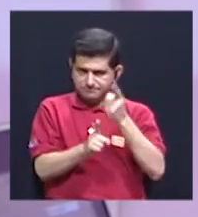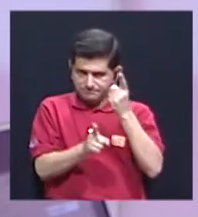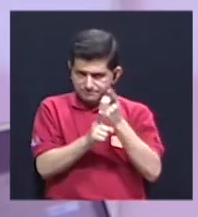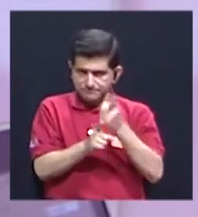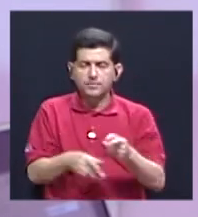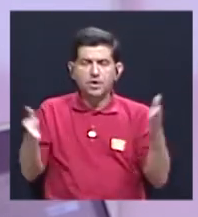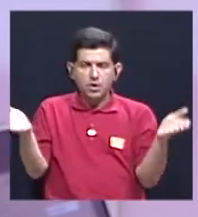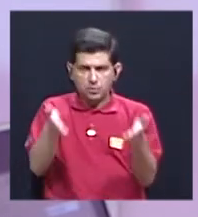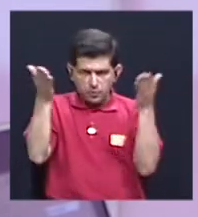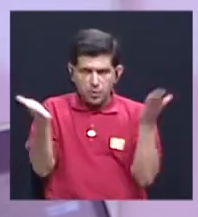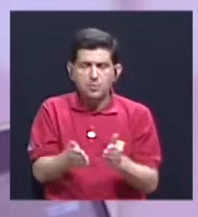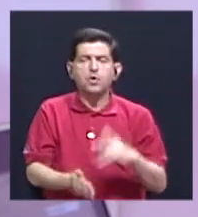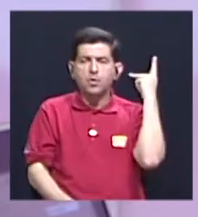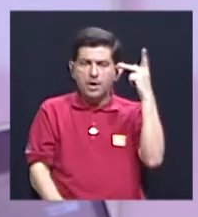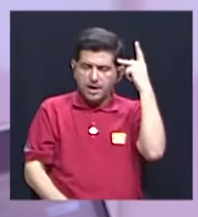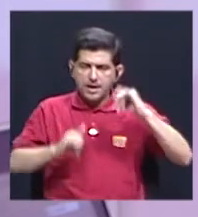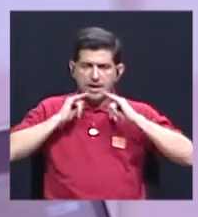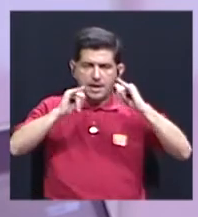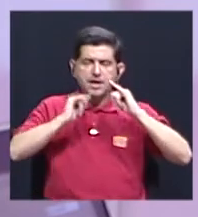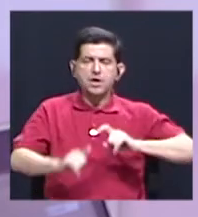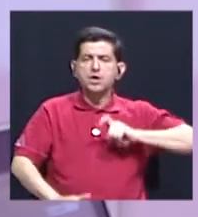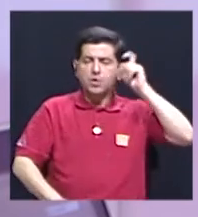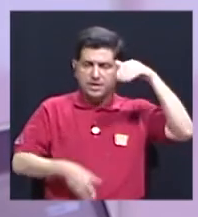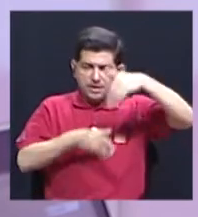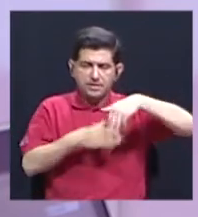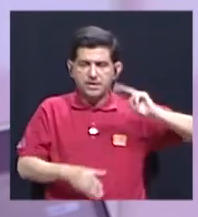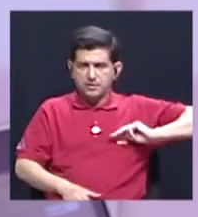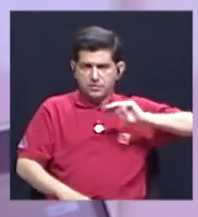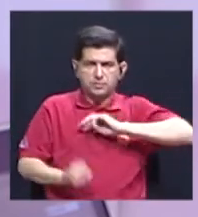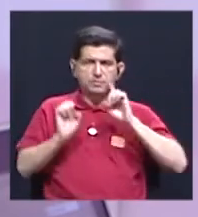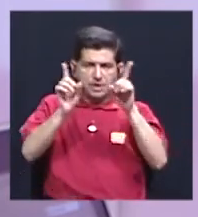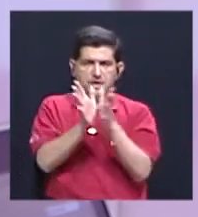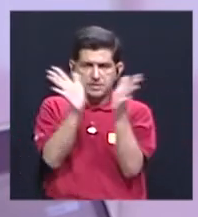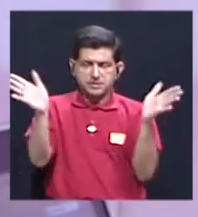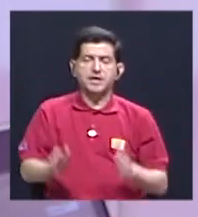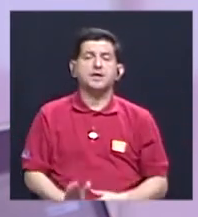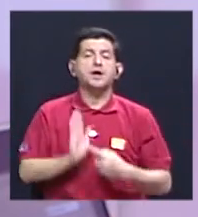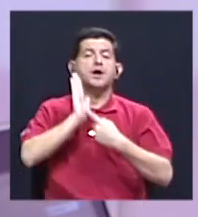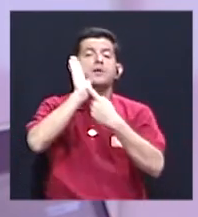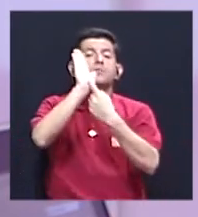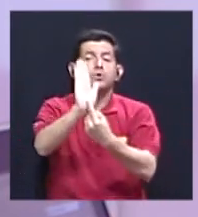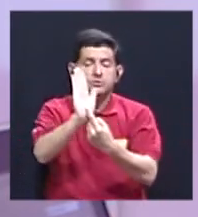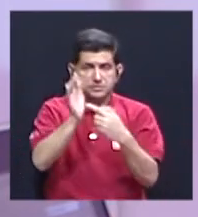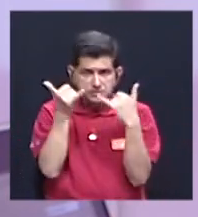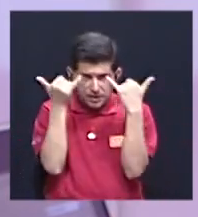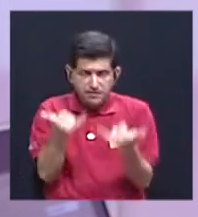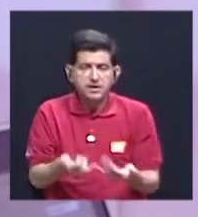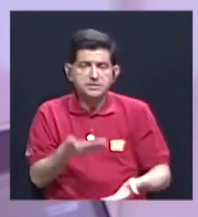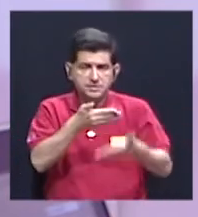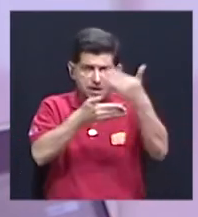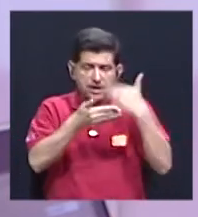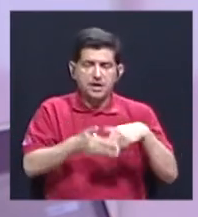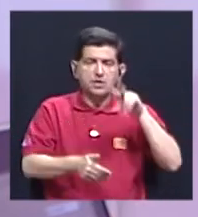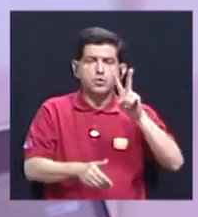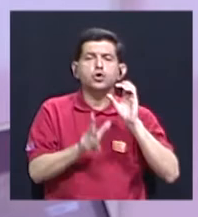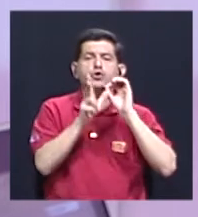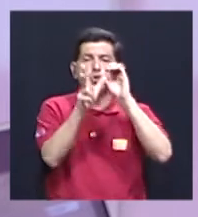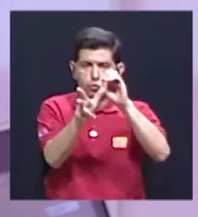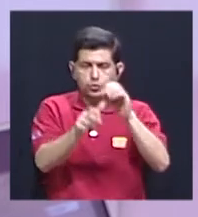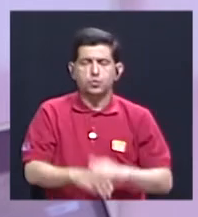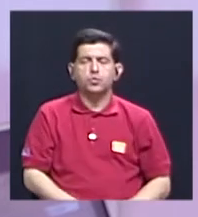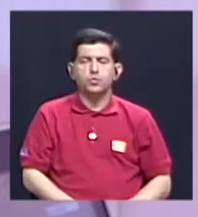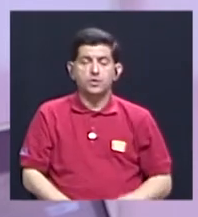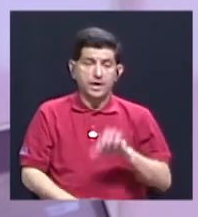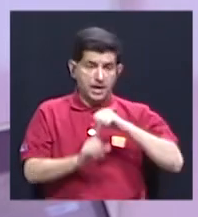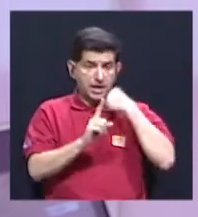promoción de una política de igualdad de género en el MEP, que fue dada a conocer, fue lanzada el pasado 2 de octubre en